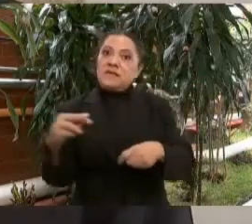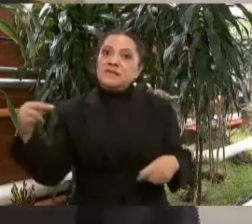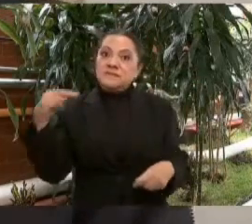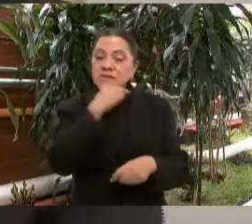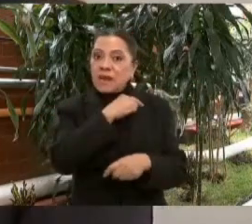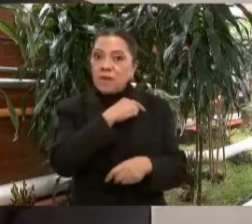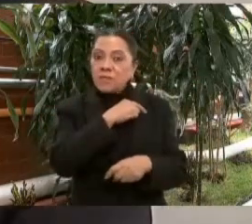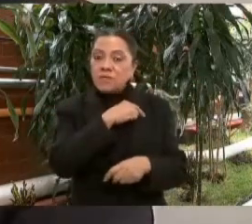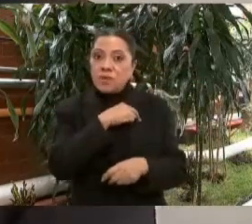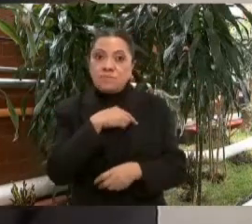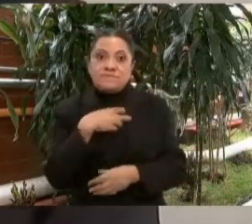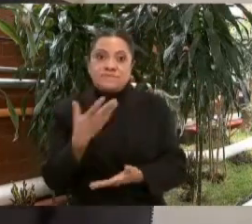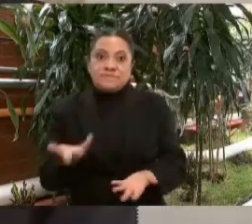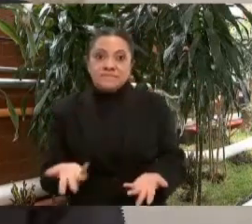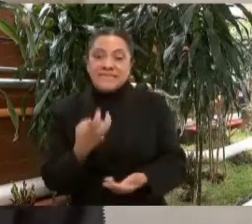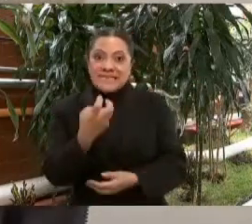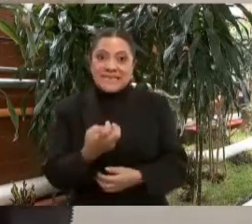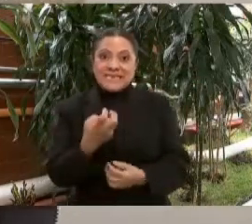Eso